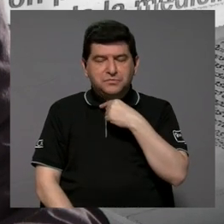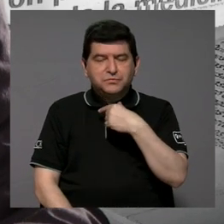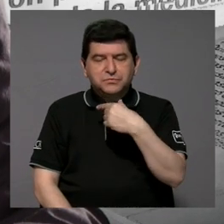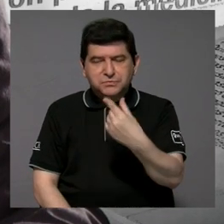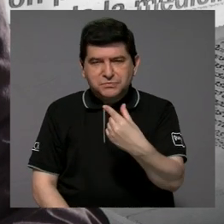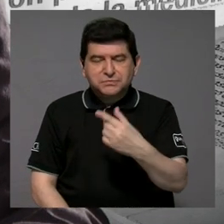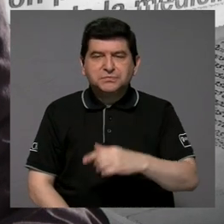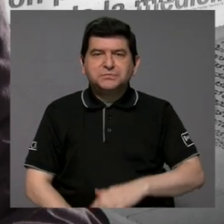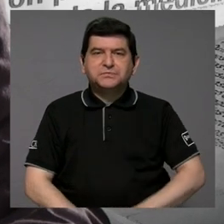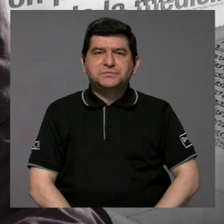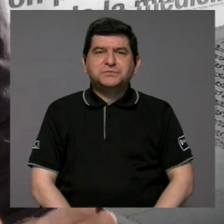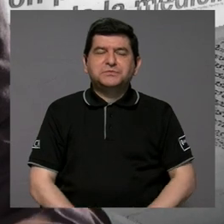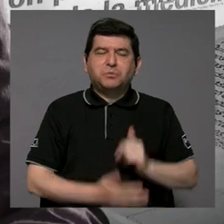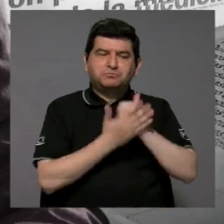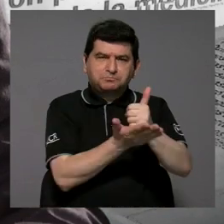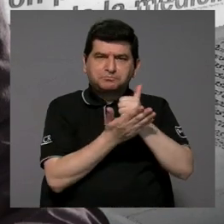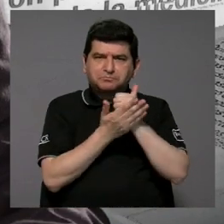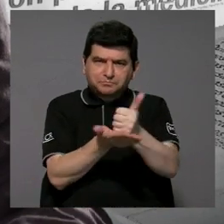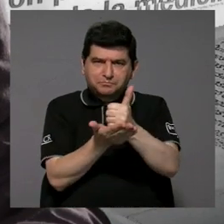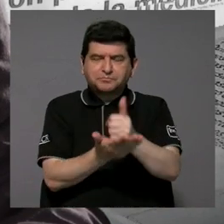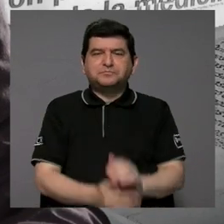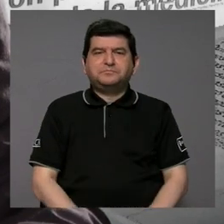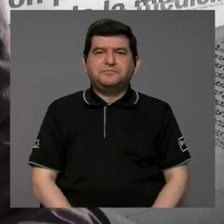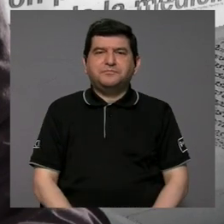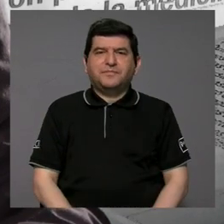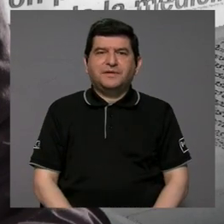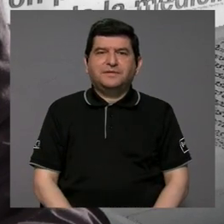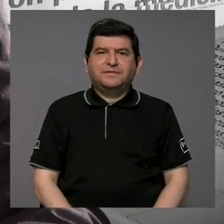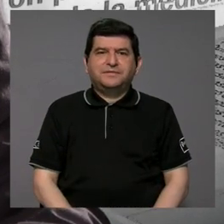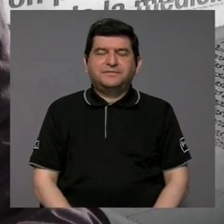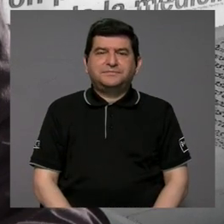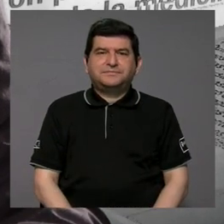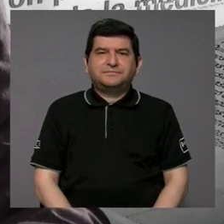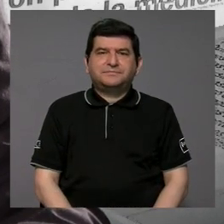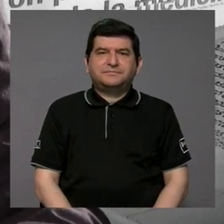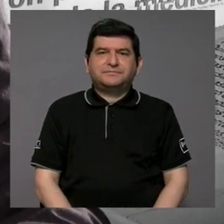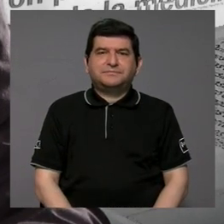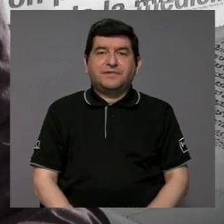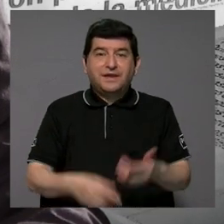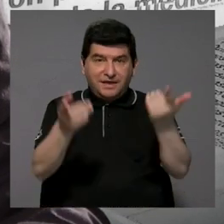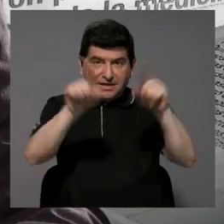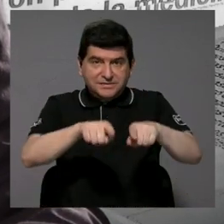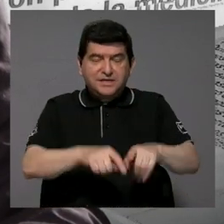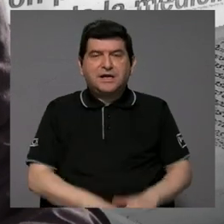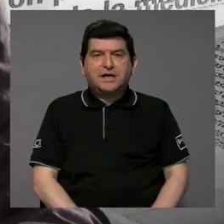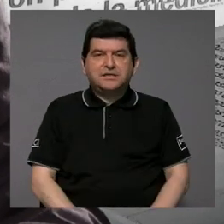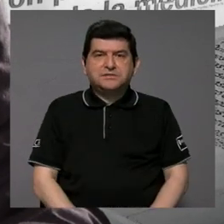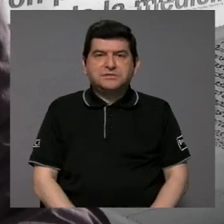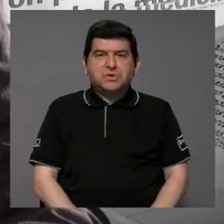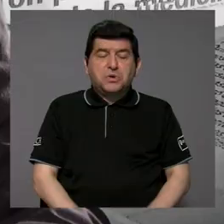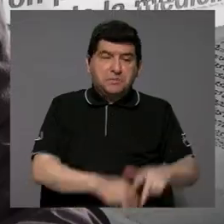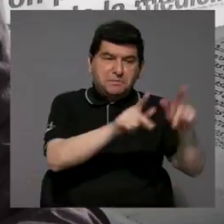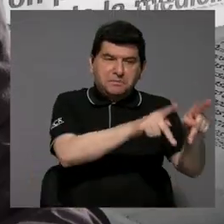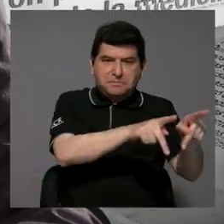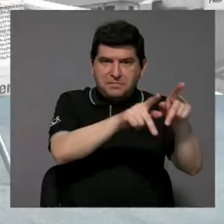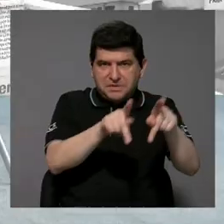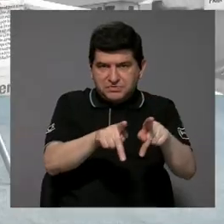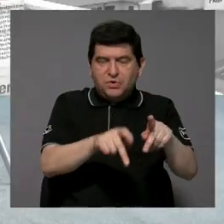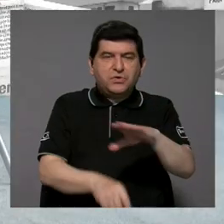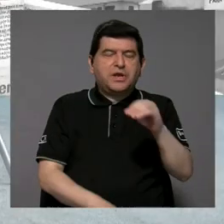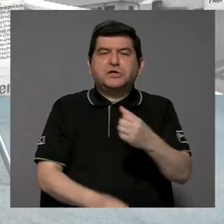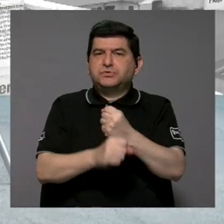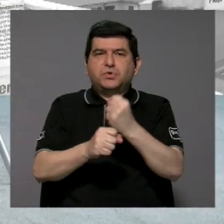para ayudar en lo que podamos, llámense la gente, llámense los trabajadores